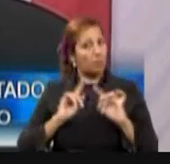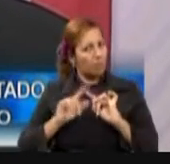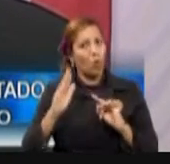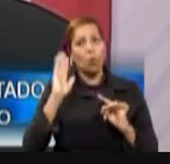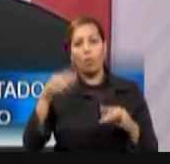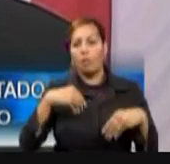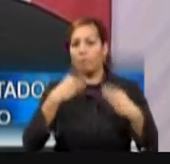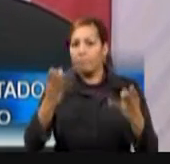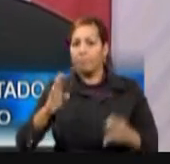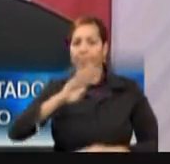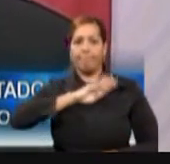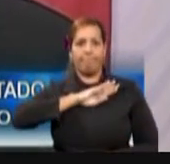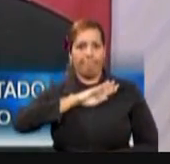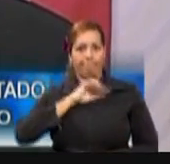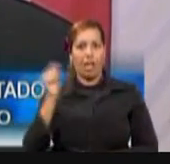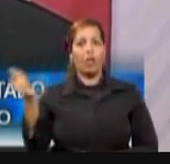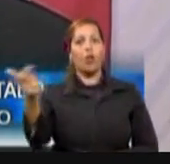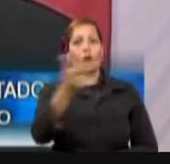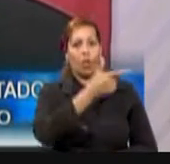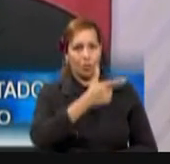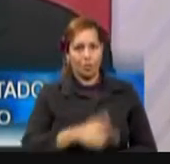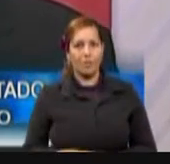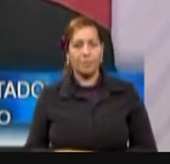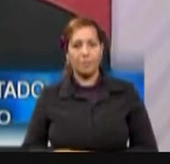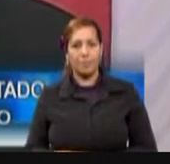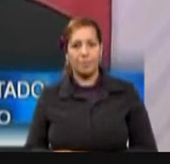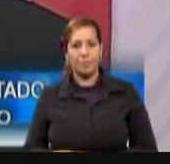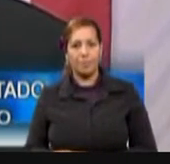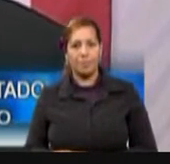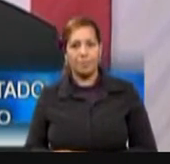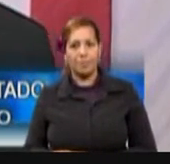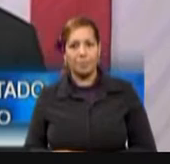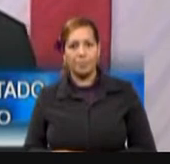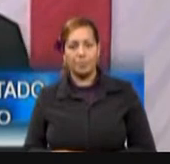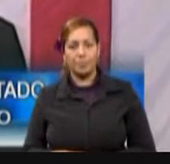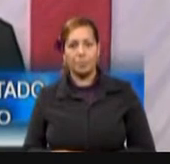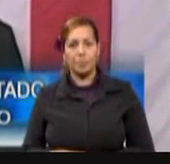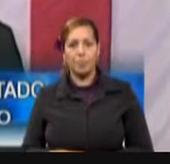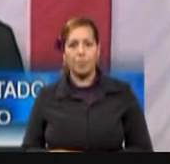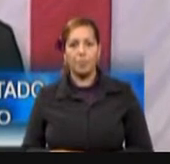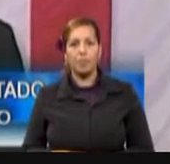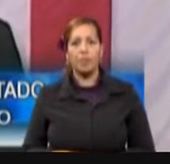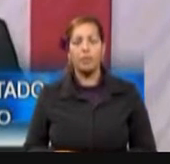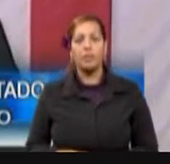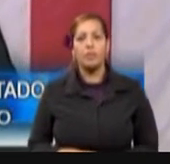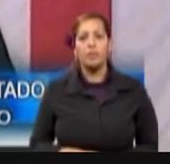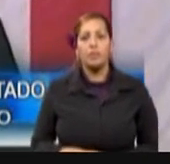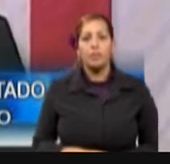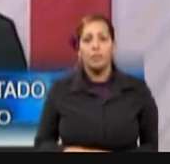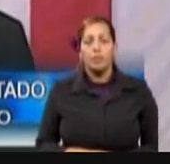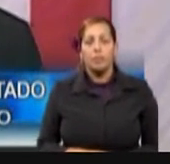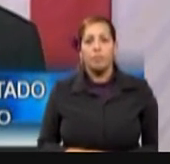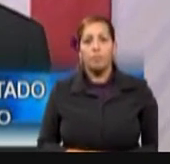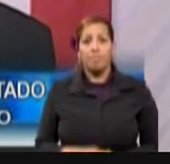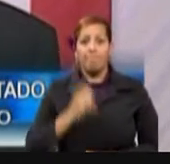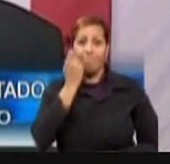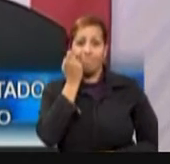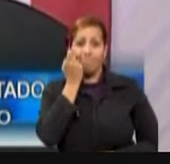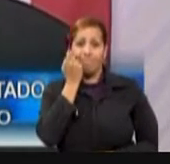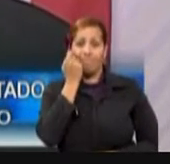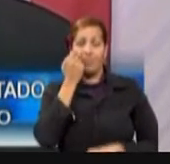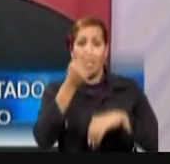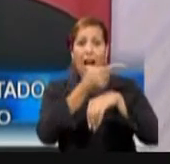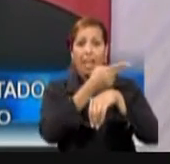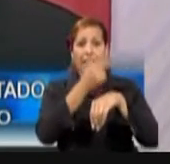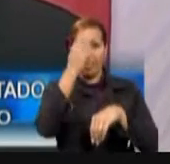redundan en múltiples beneficios para todos. Las imágenes de la devastación causada por el terremoto